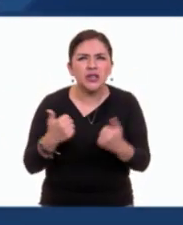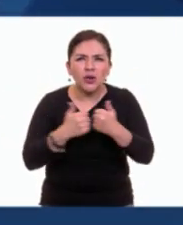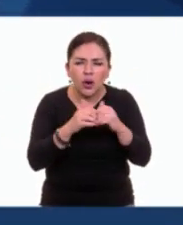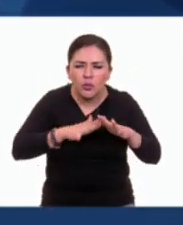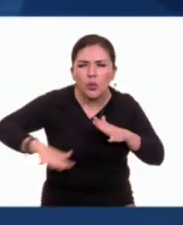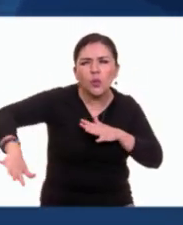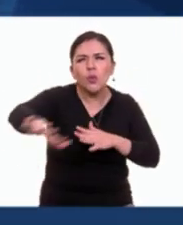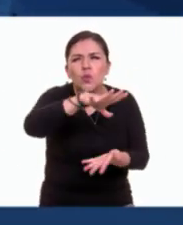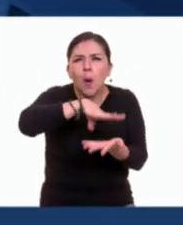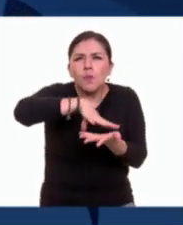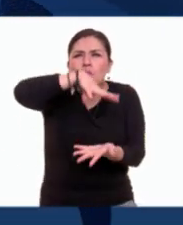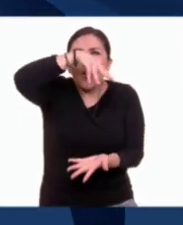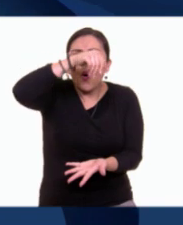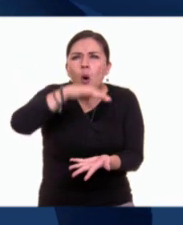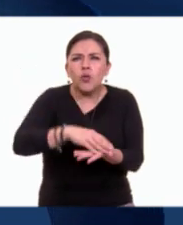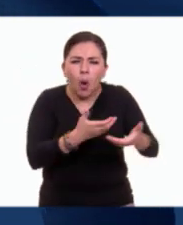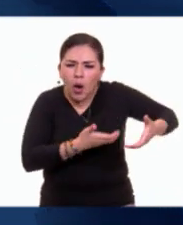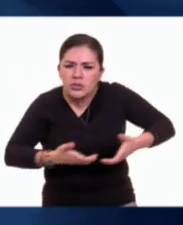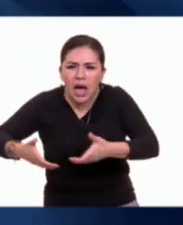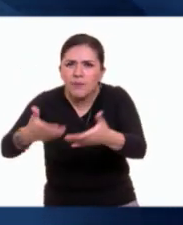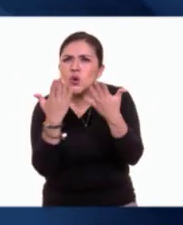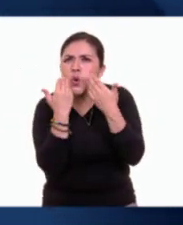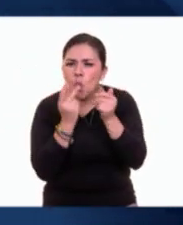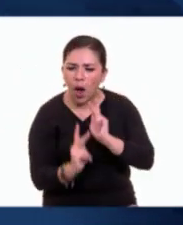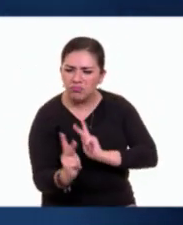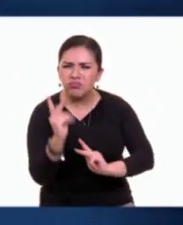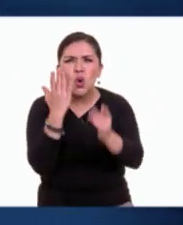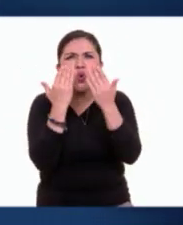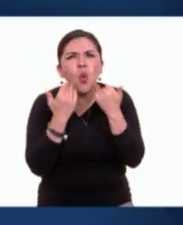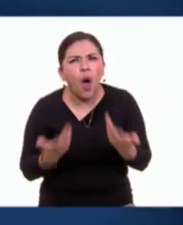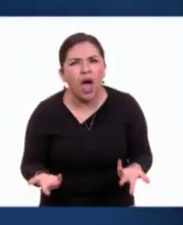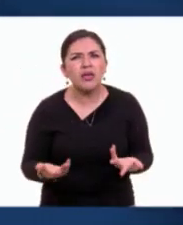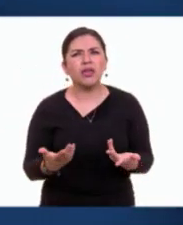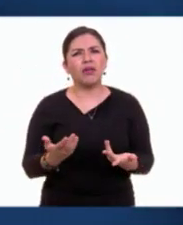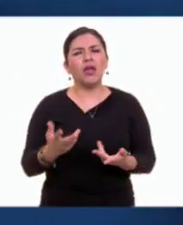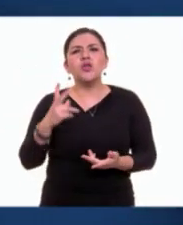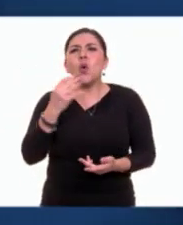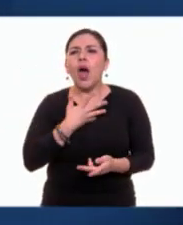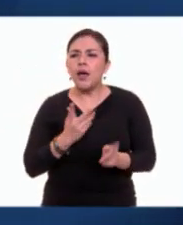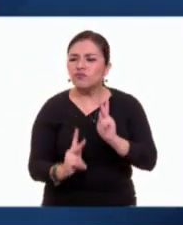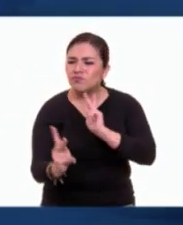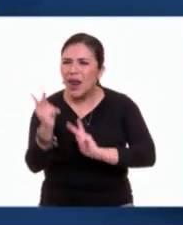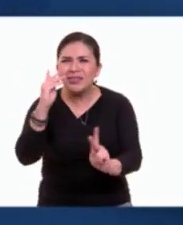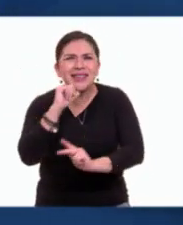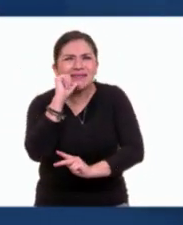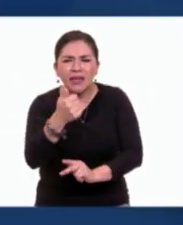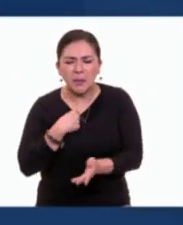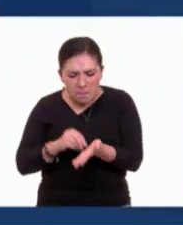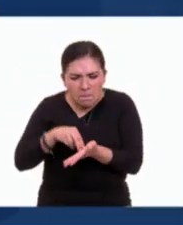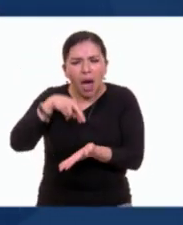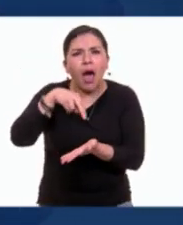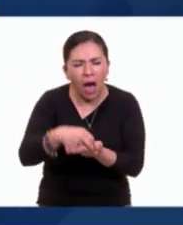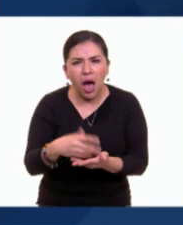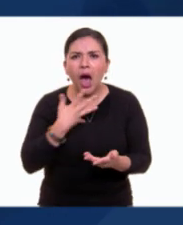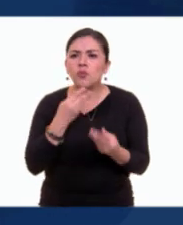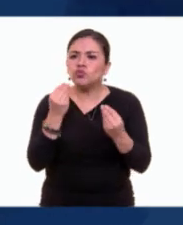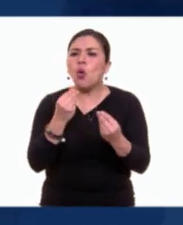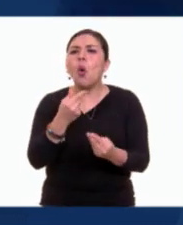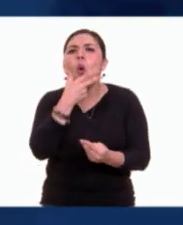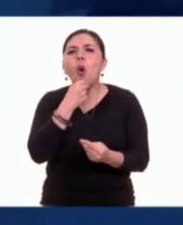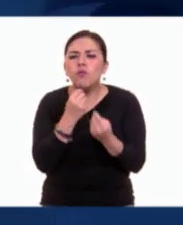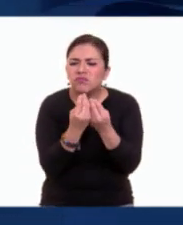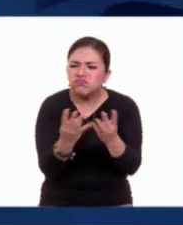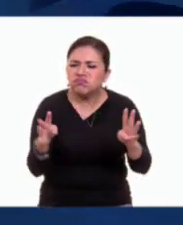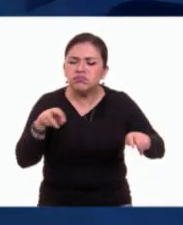polvorienta, sin sendas ni césped, sin un cardo, sin una ortiga, tropecé con muchos hombres que caminaban